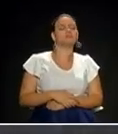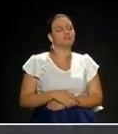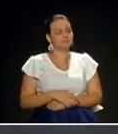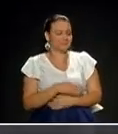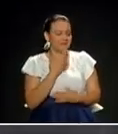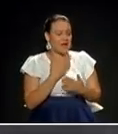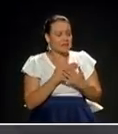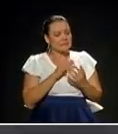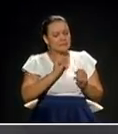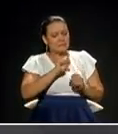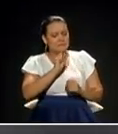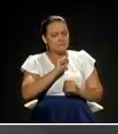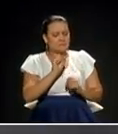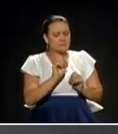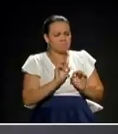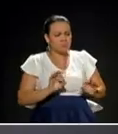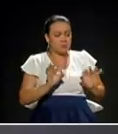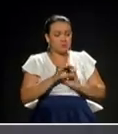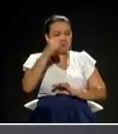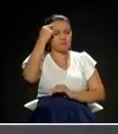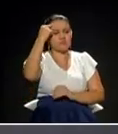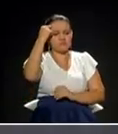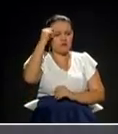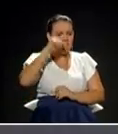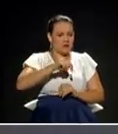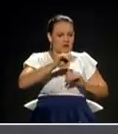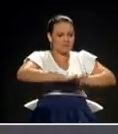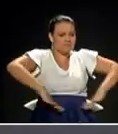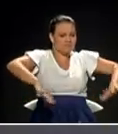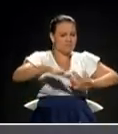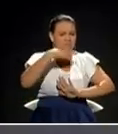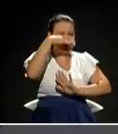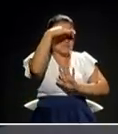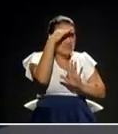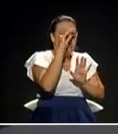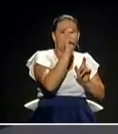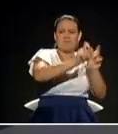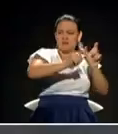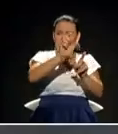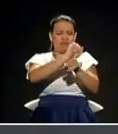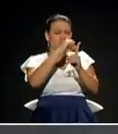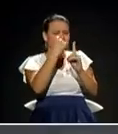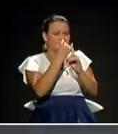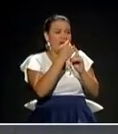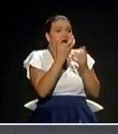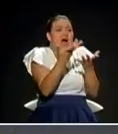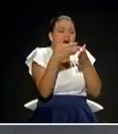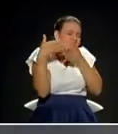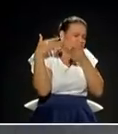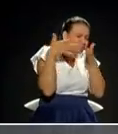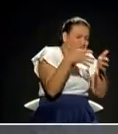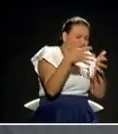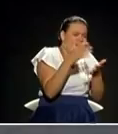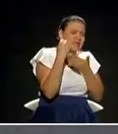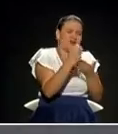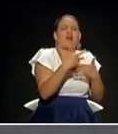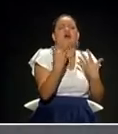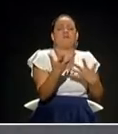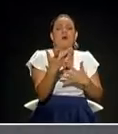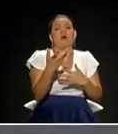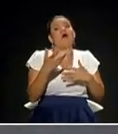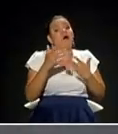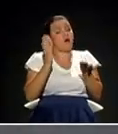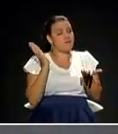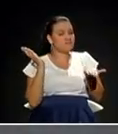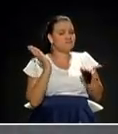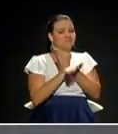educación es la herramienta más poderosa para transformar no solo esta sociedad, sino cualquier sociedad. Pero la educación que tenemos hoy es una educación que nos